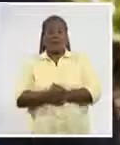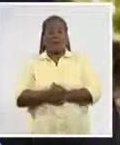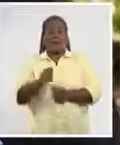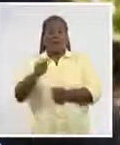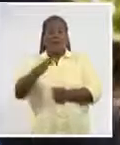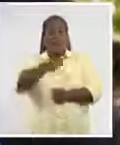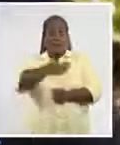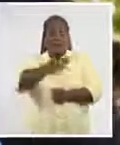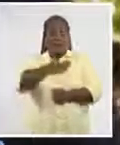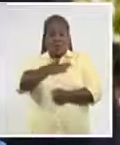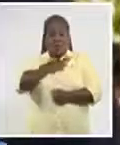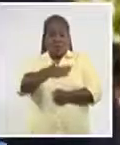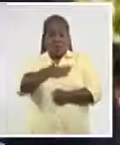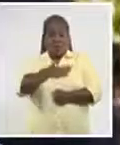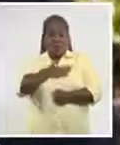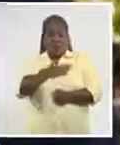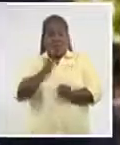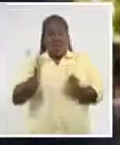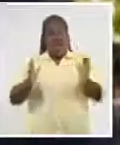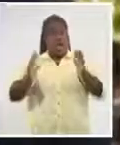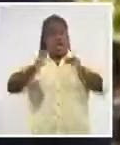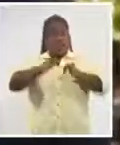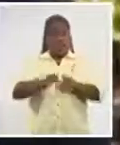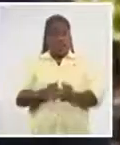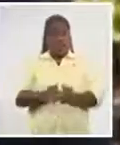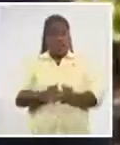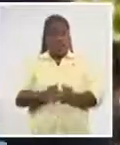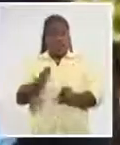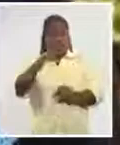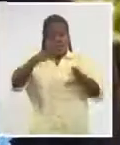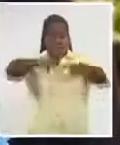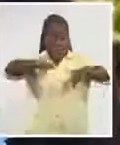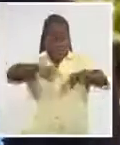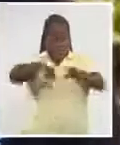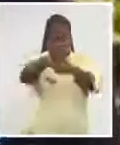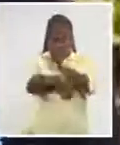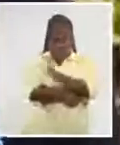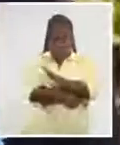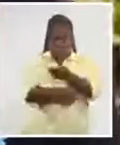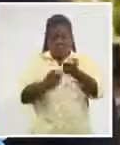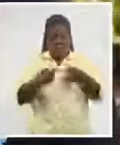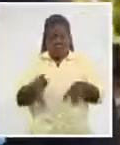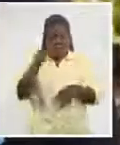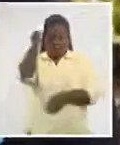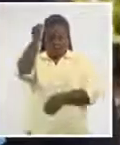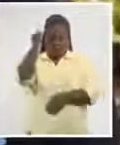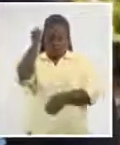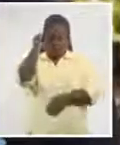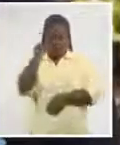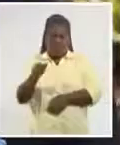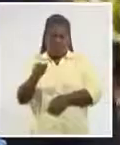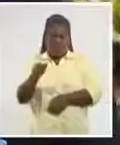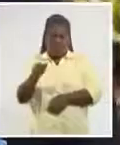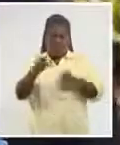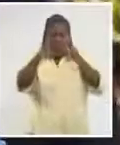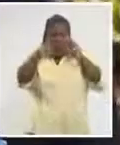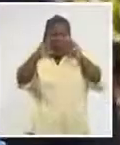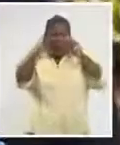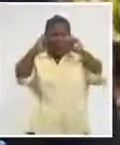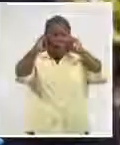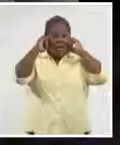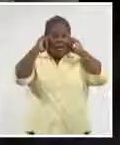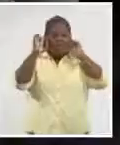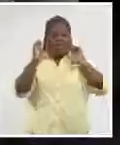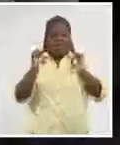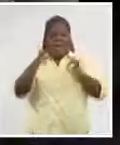nuestra, una palabra que no creo que existe en otra parte del mundo, no ha investigado tanto a fondo, pero a la mascarilla solamente se le dice así, creo